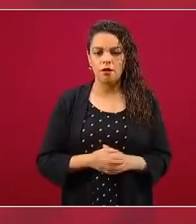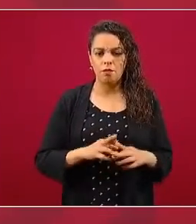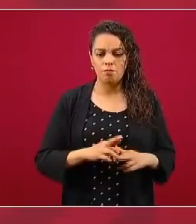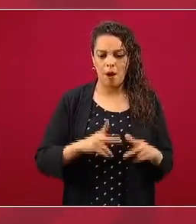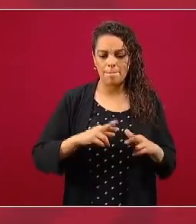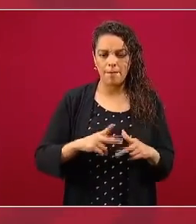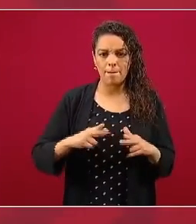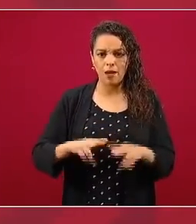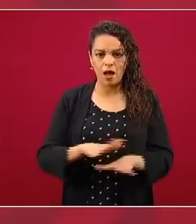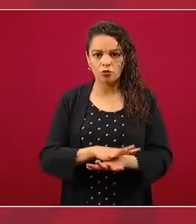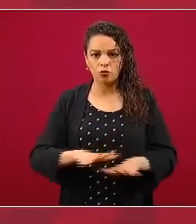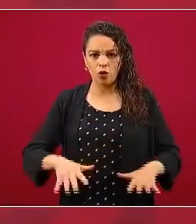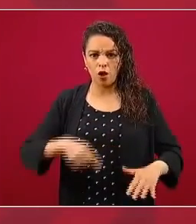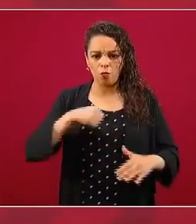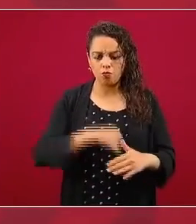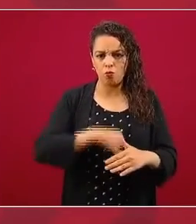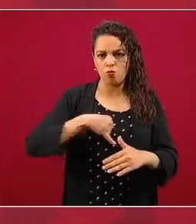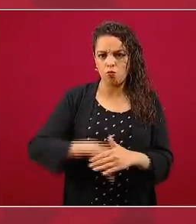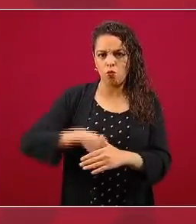ni se va a utilizar.